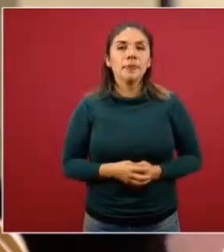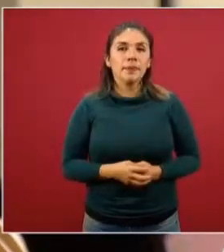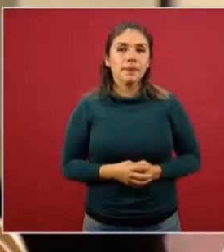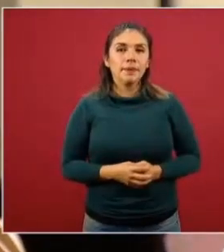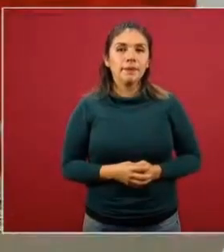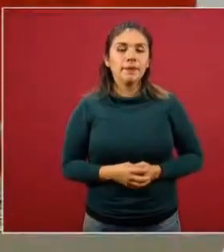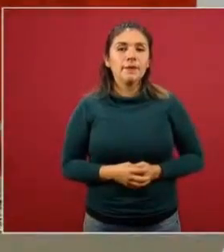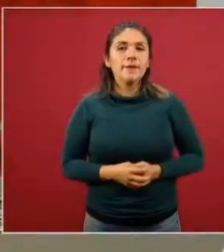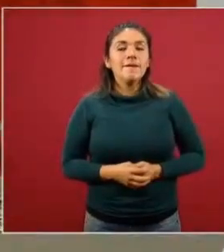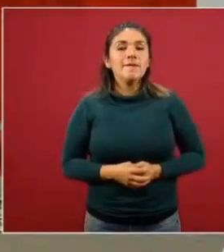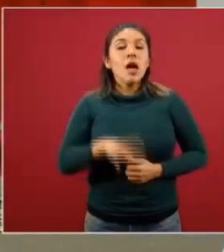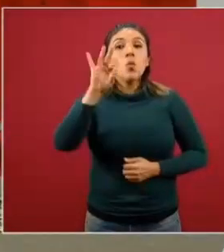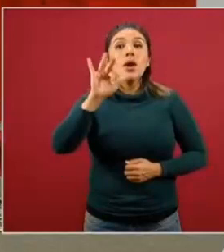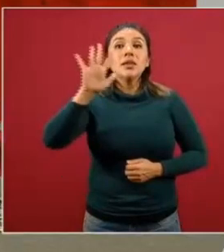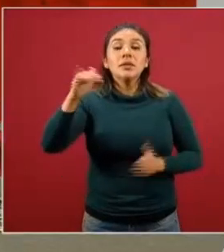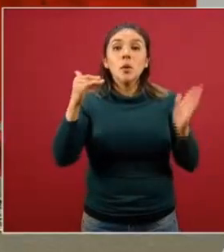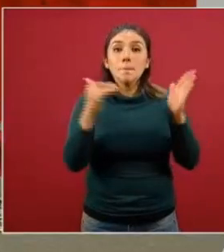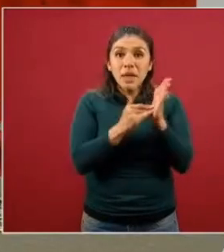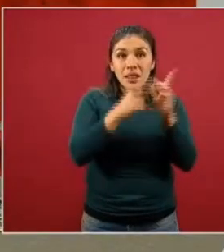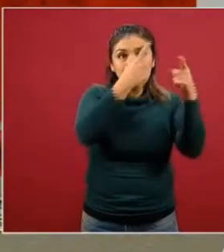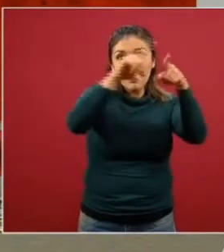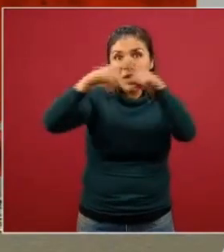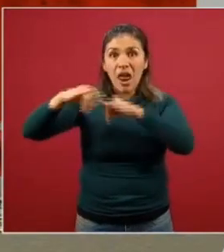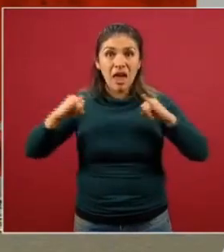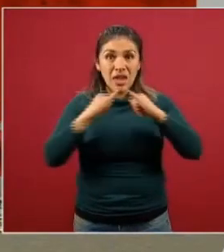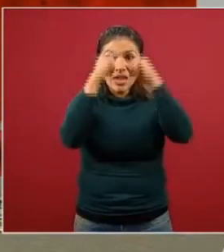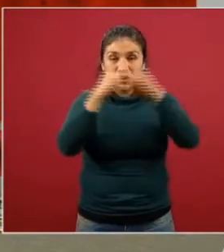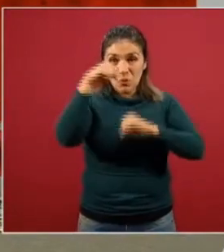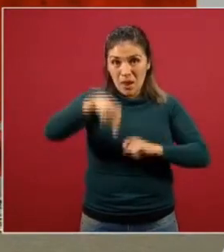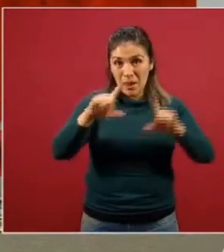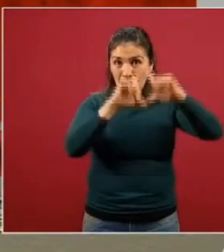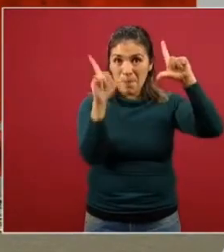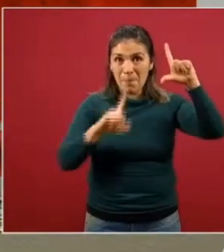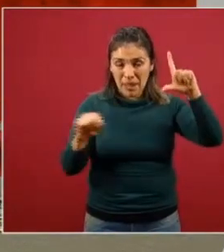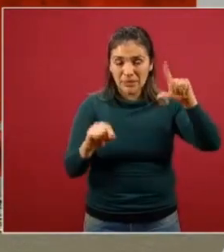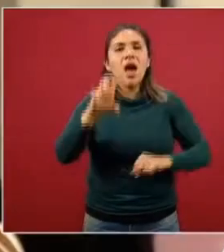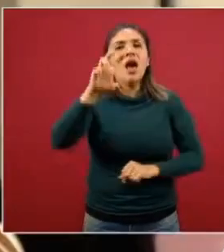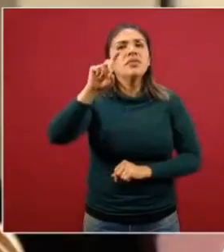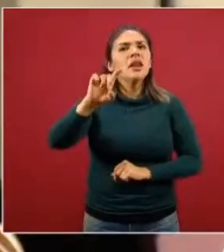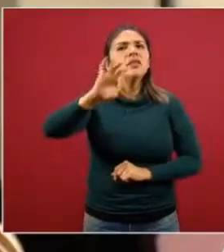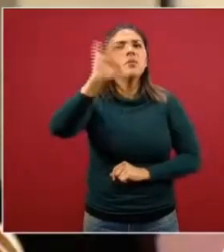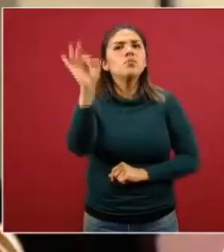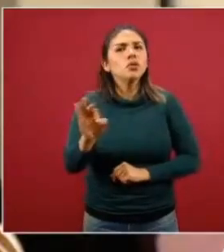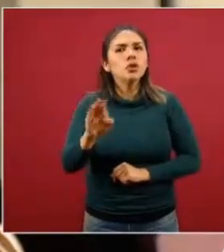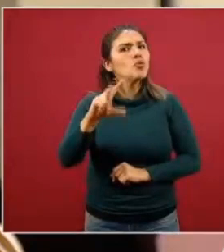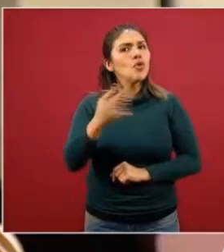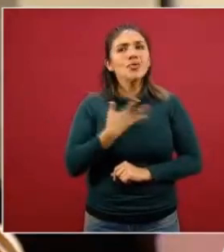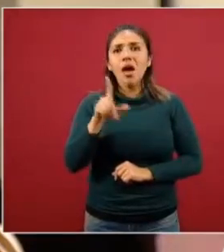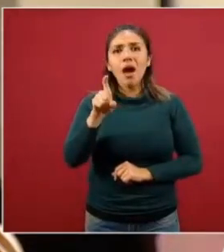De las 45 mil instituciones que existen en el país, el 30% no cuenta con agua.